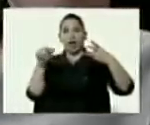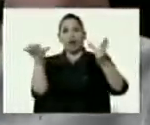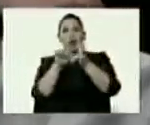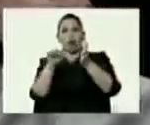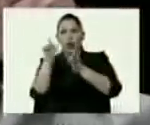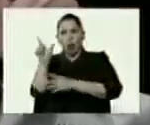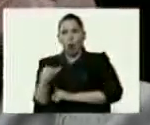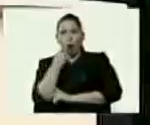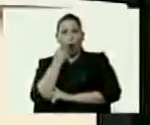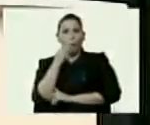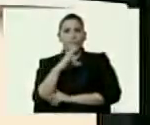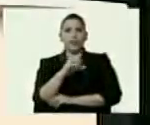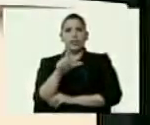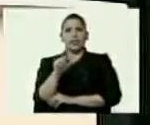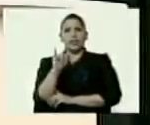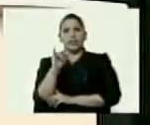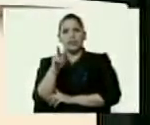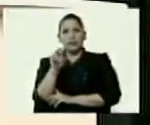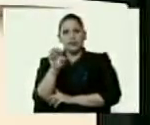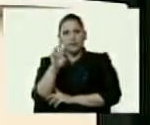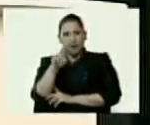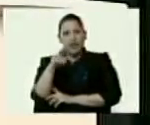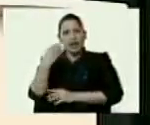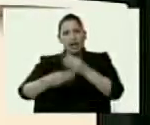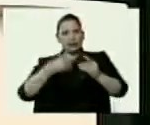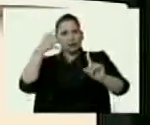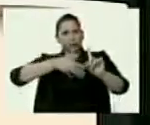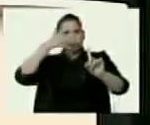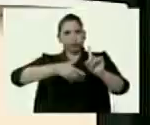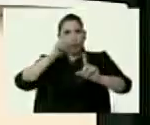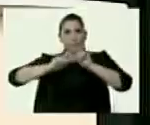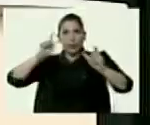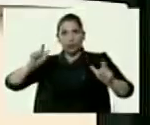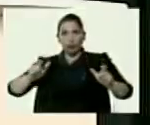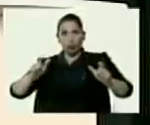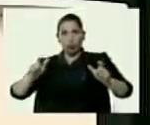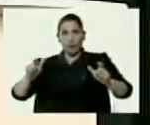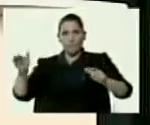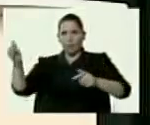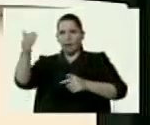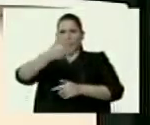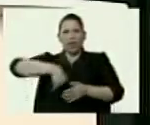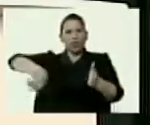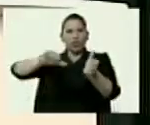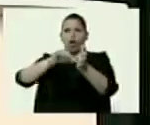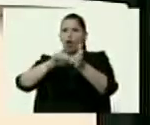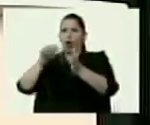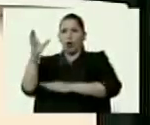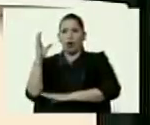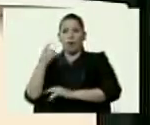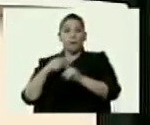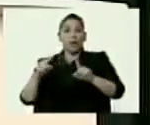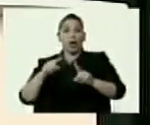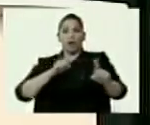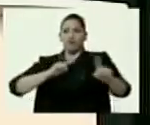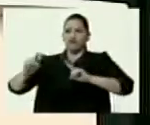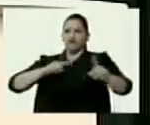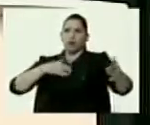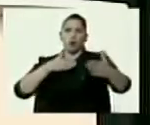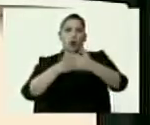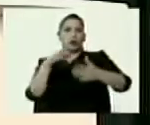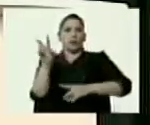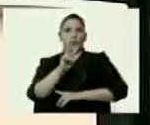de entrenamiento militar y paramilitar a personas que son reclutadas, ¿dónde? En Colombia para actuar contra